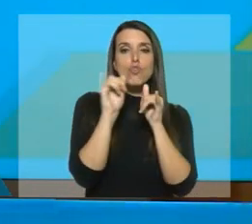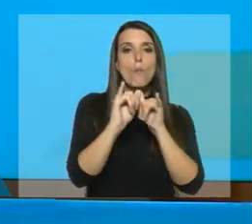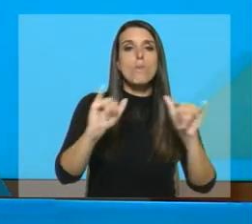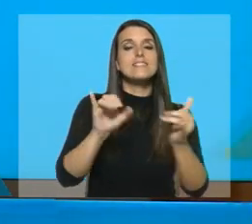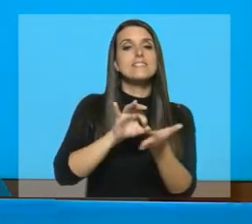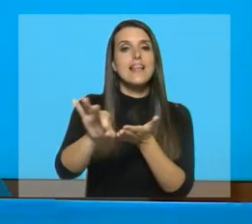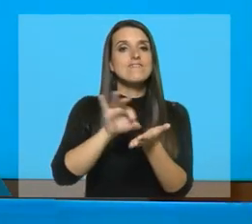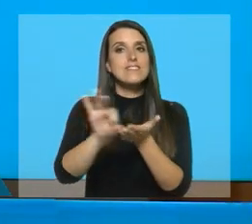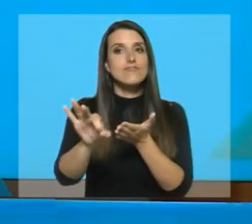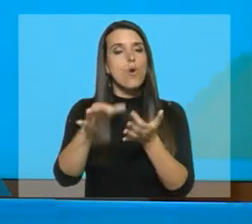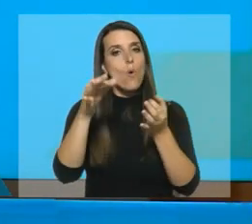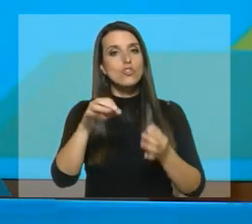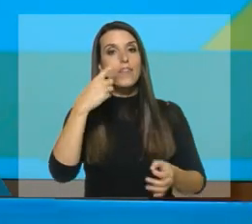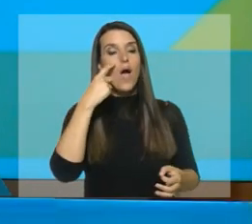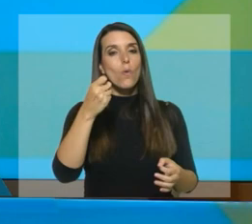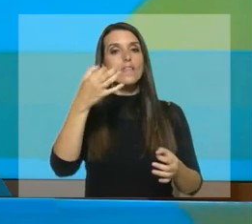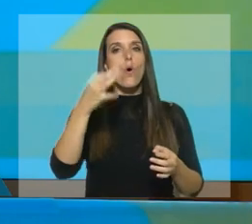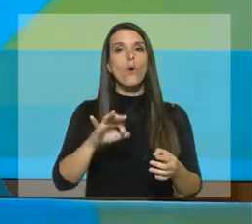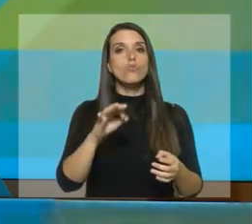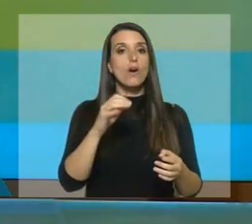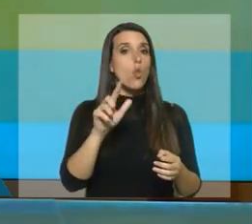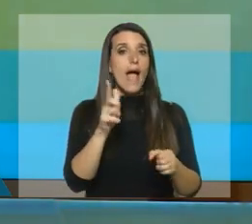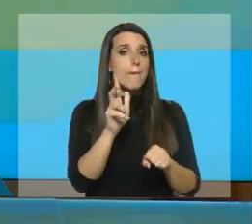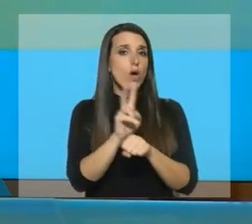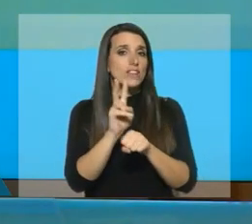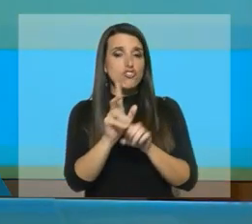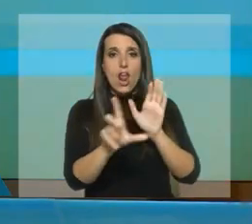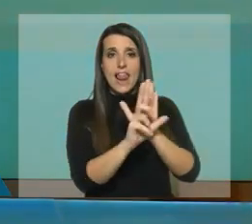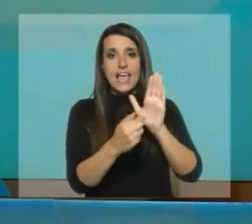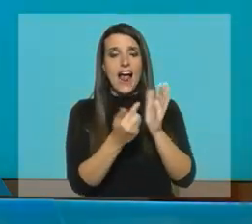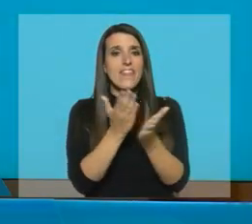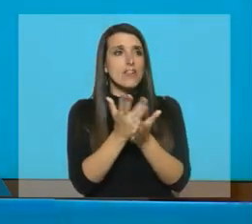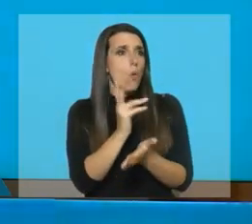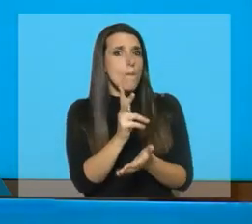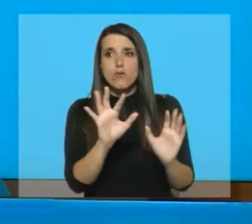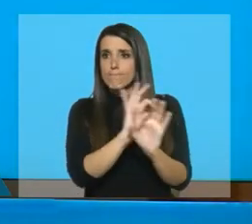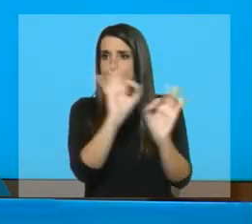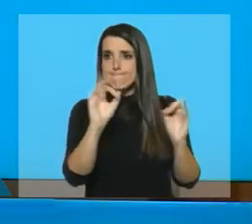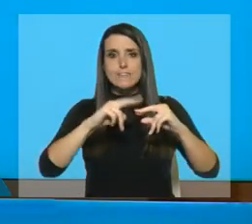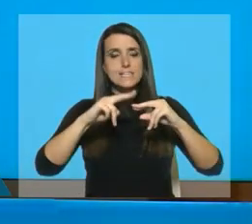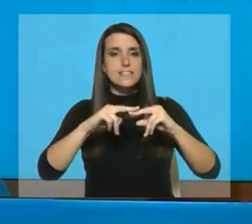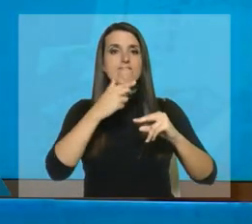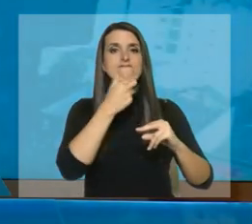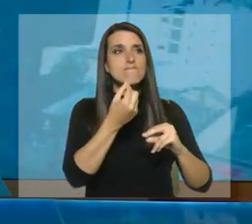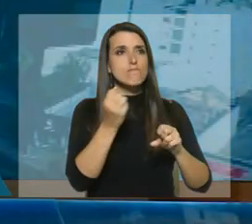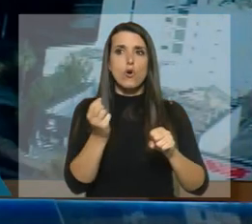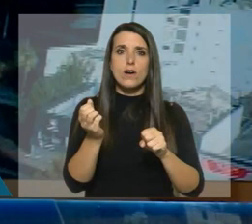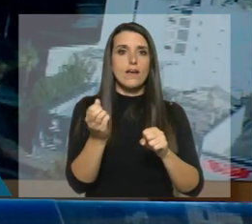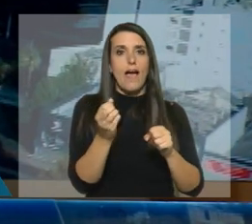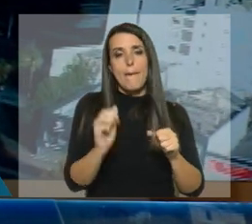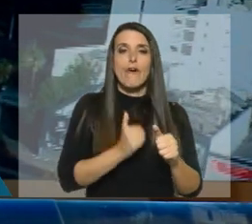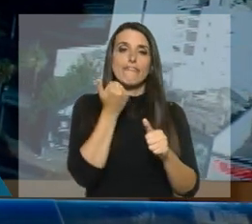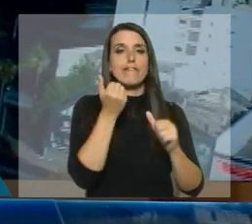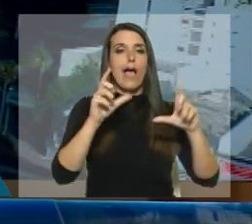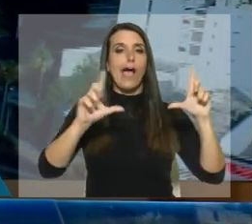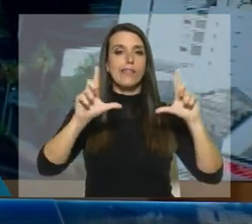servicios deja al descubierto la falta de protección legal a derechos humanos fundamentales cuando son vulnerados precisamente a través